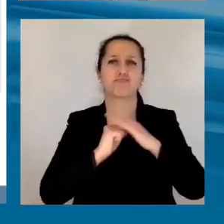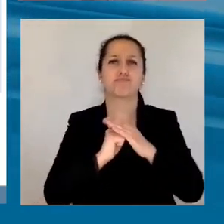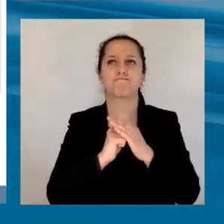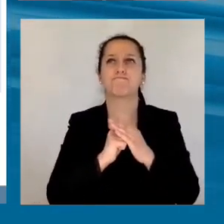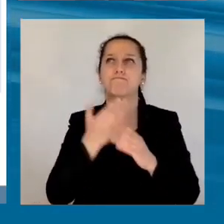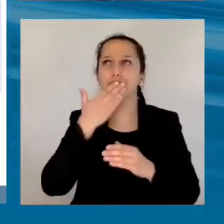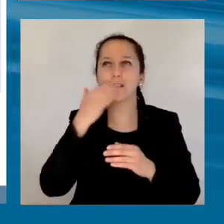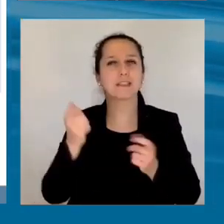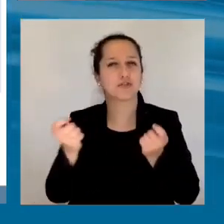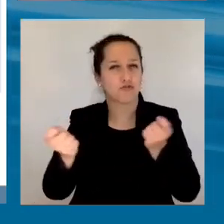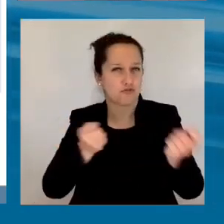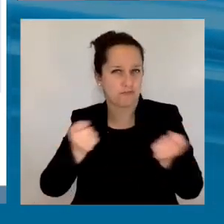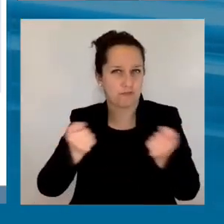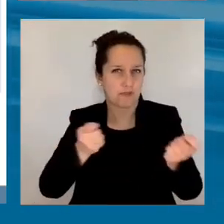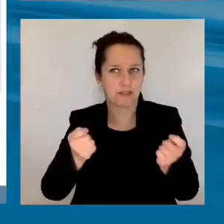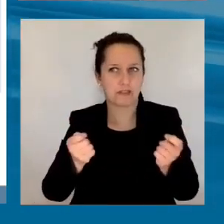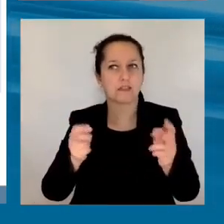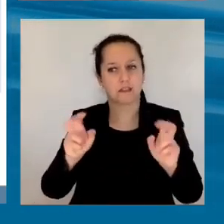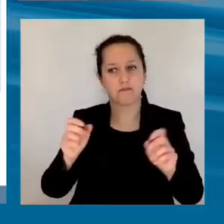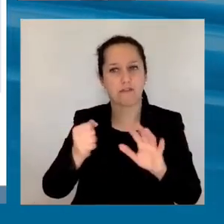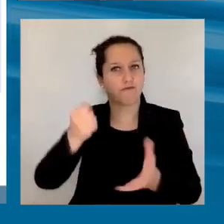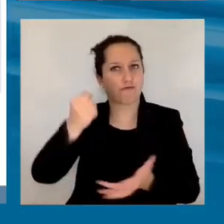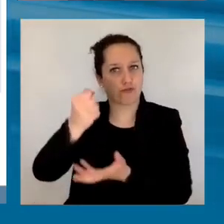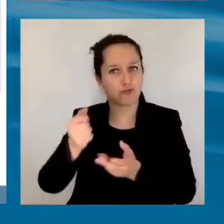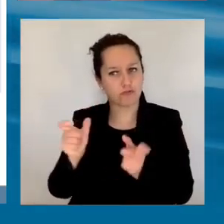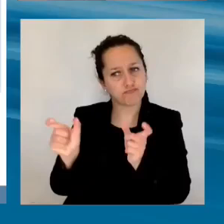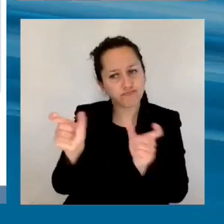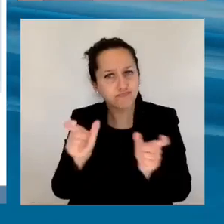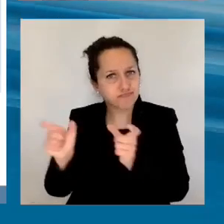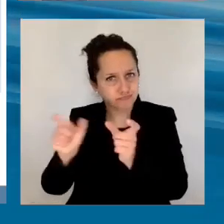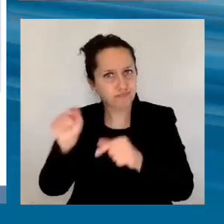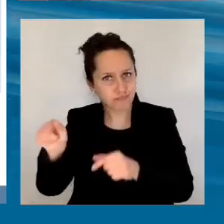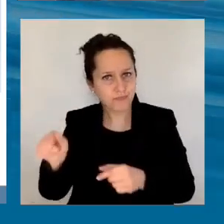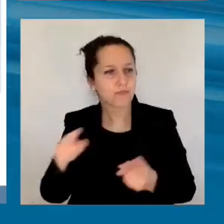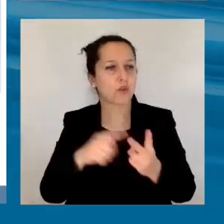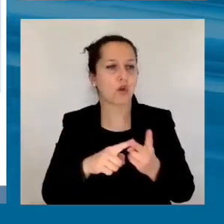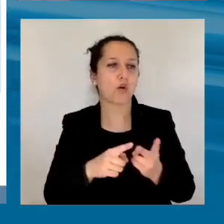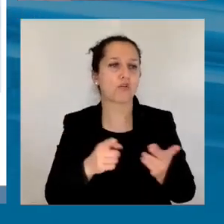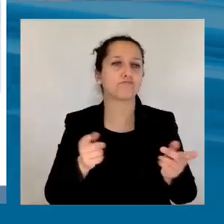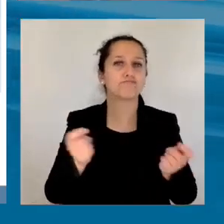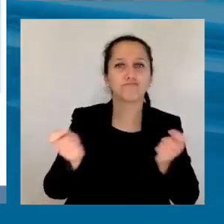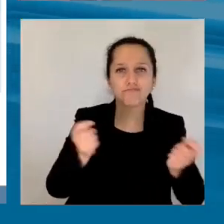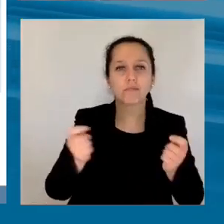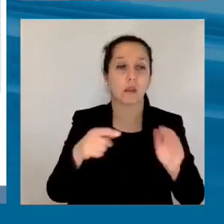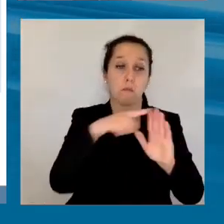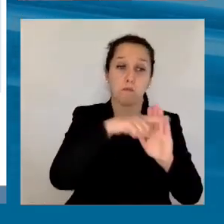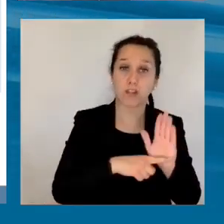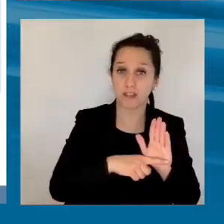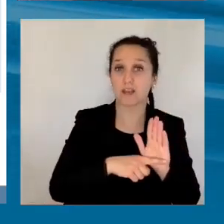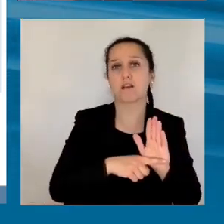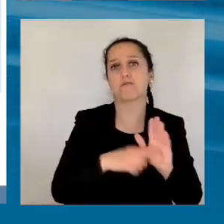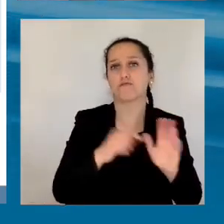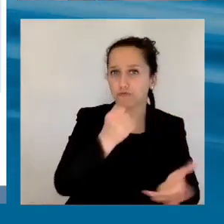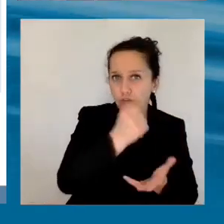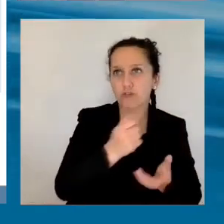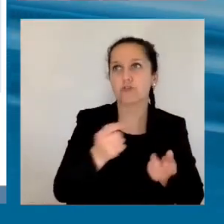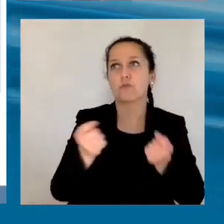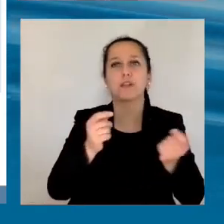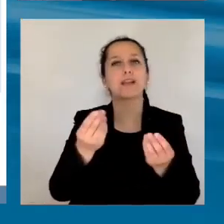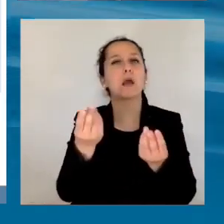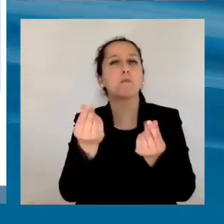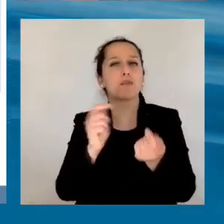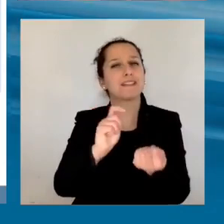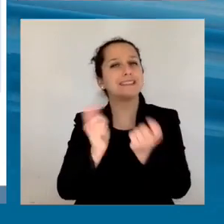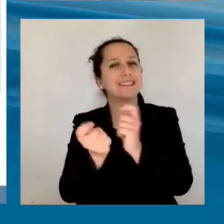marcos de sostenibilidad fiscal, fortalecer los mecanismos de coordinación y coherencia entre políticas fiscal, monetaria, cambiaria y prudencial,